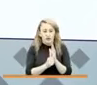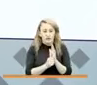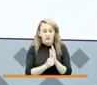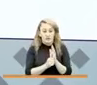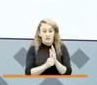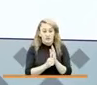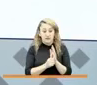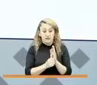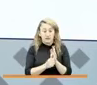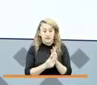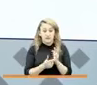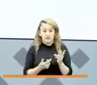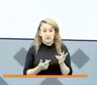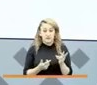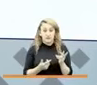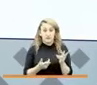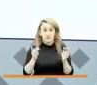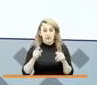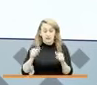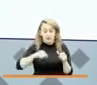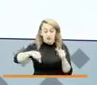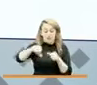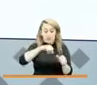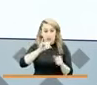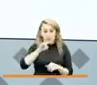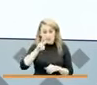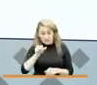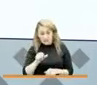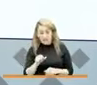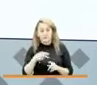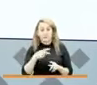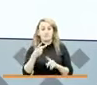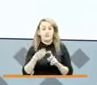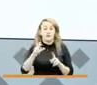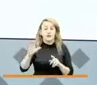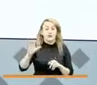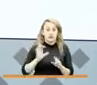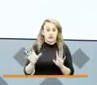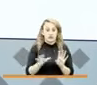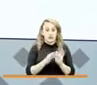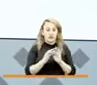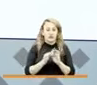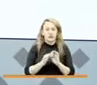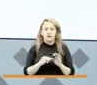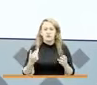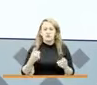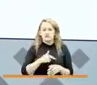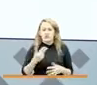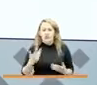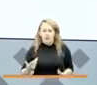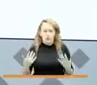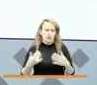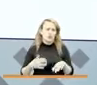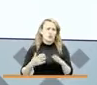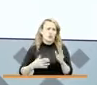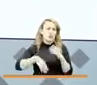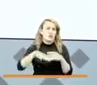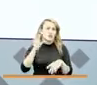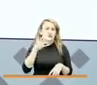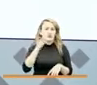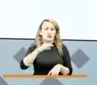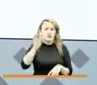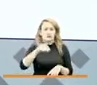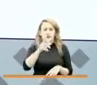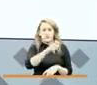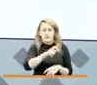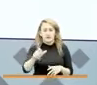incluyendo devolución de IVA, ingreso solidario, hemos llegado a muchísimo más de la mitad de los colombianos.